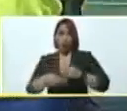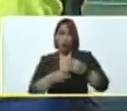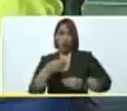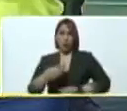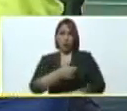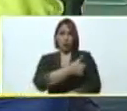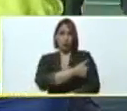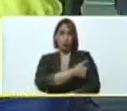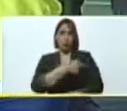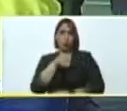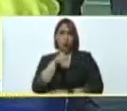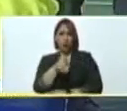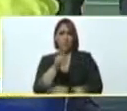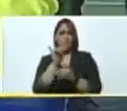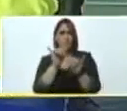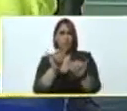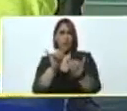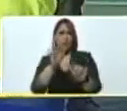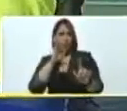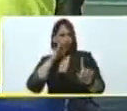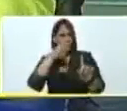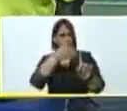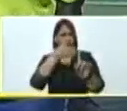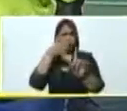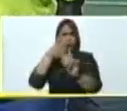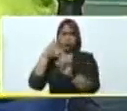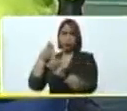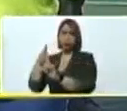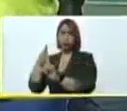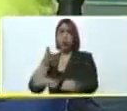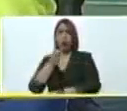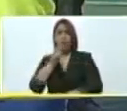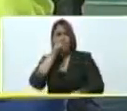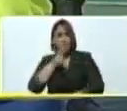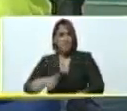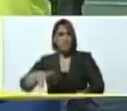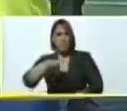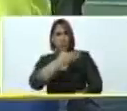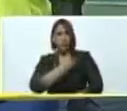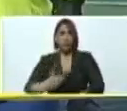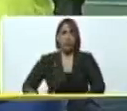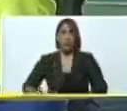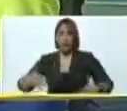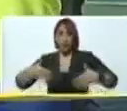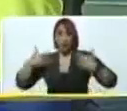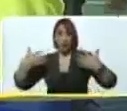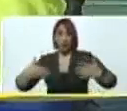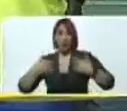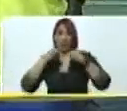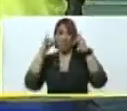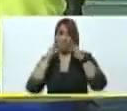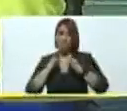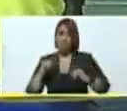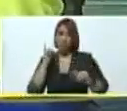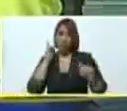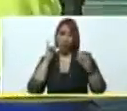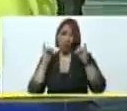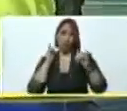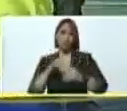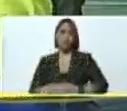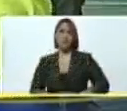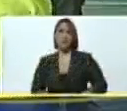vacunación que usted ha orientado. Aquí está su pueblo, presidente, alegre, feliz, celebrando